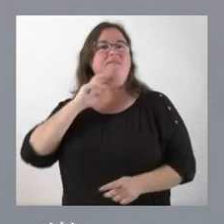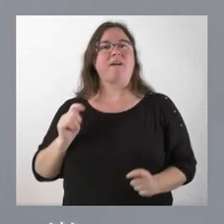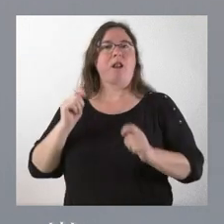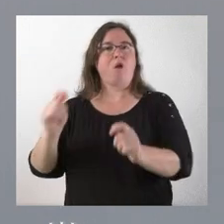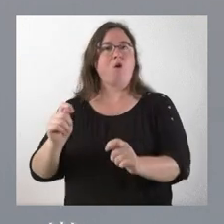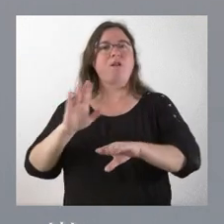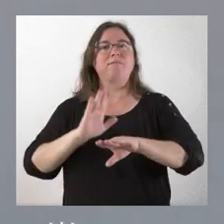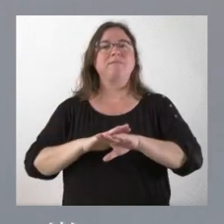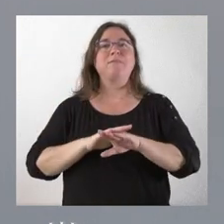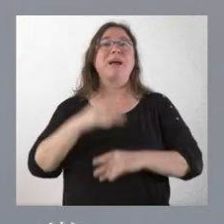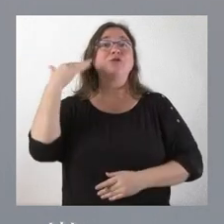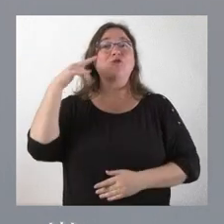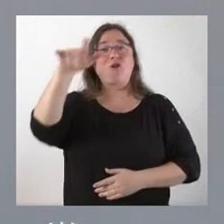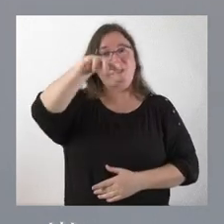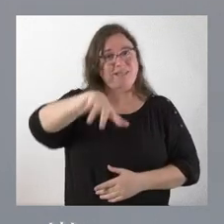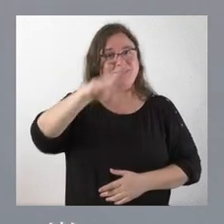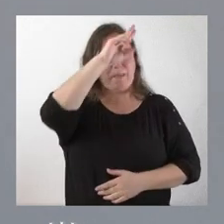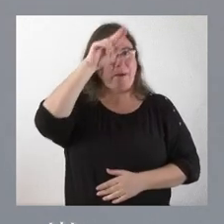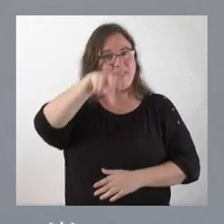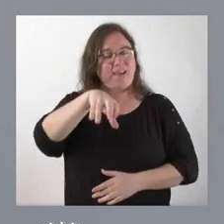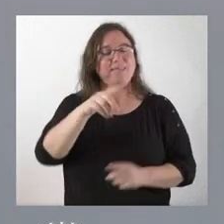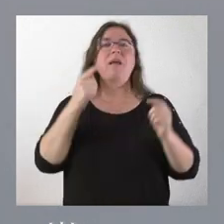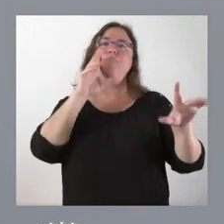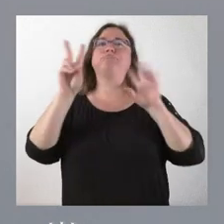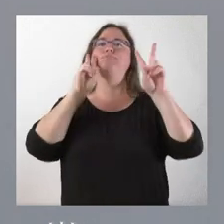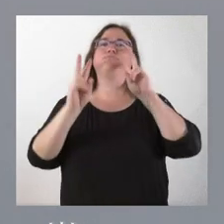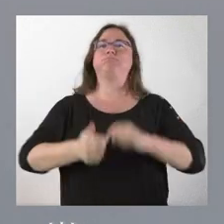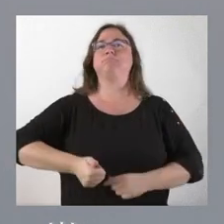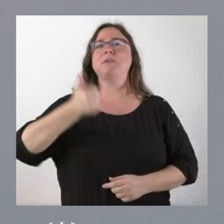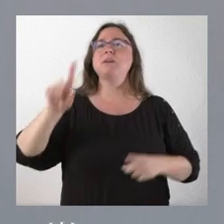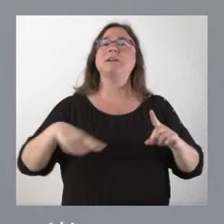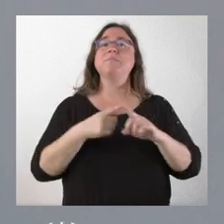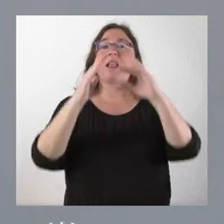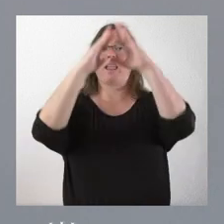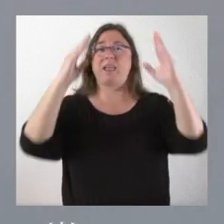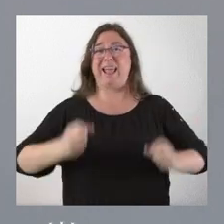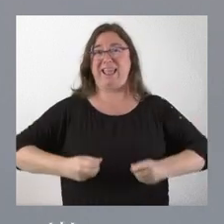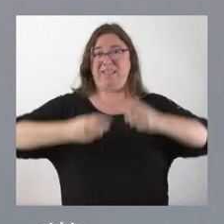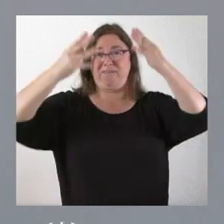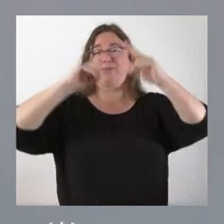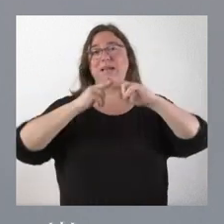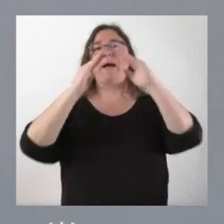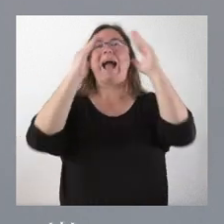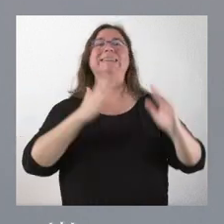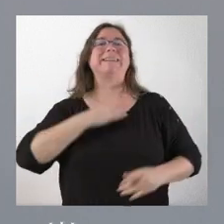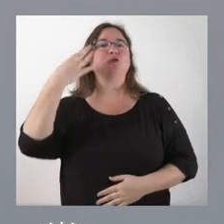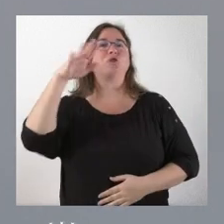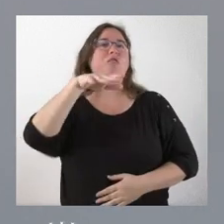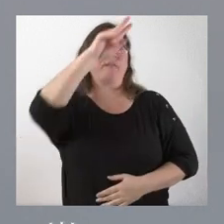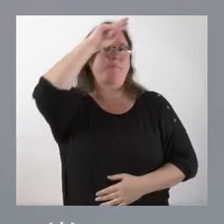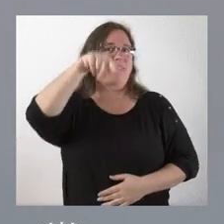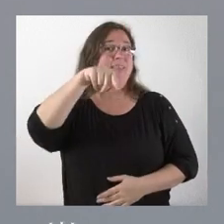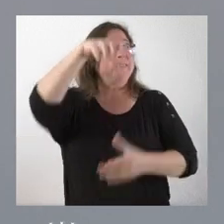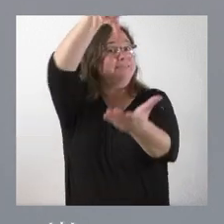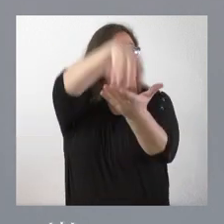comunidad soriana en Madrid, dándole una mayor visibilidad y, por otra parte, que este edificio de la Casa de Soria en Madrid pueda ser sede